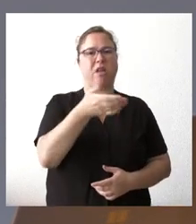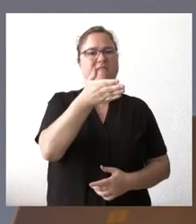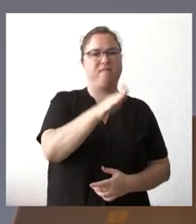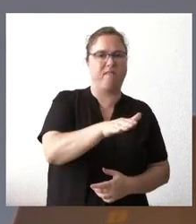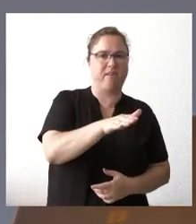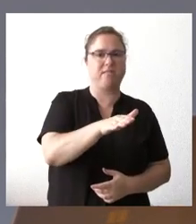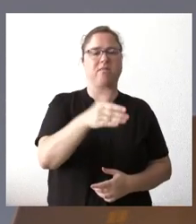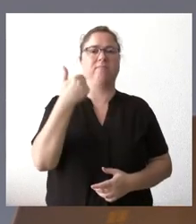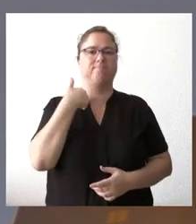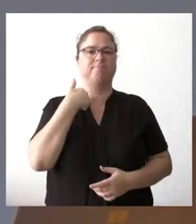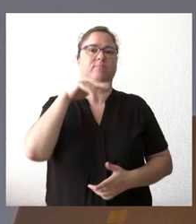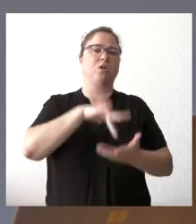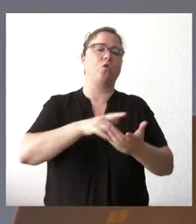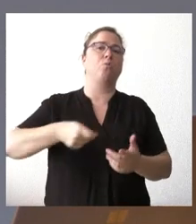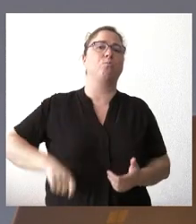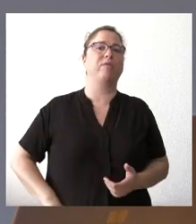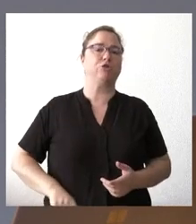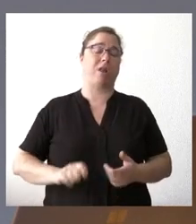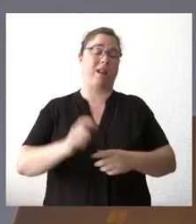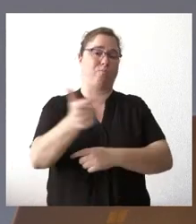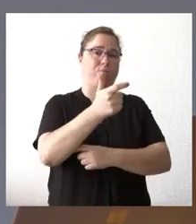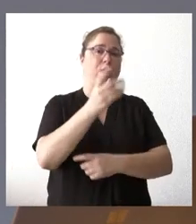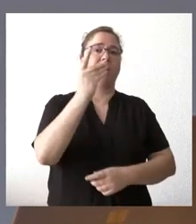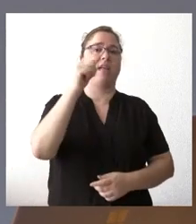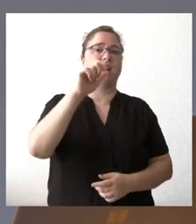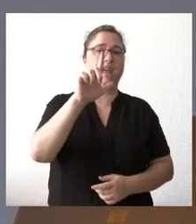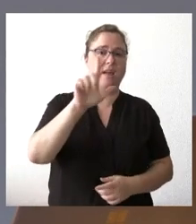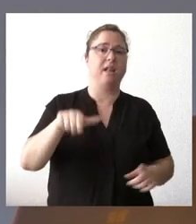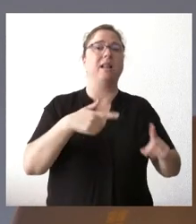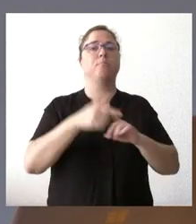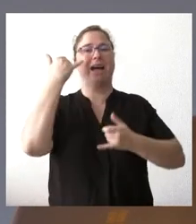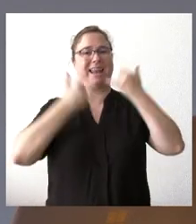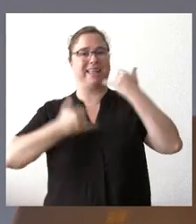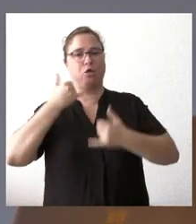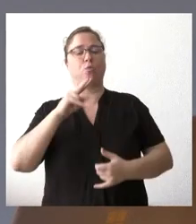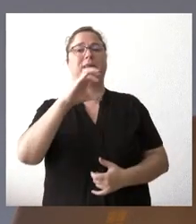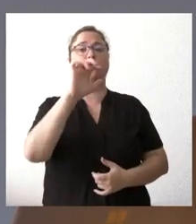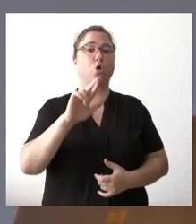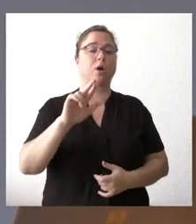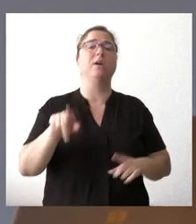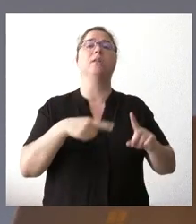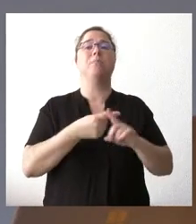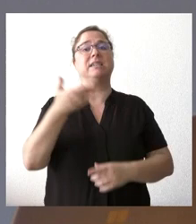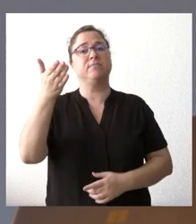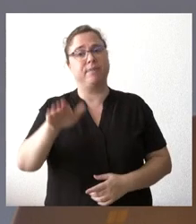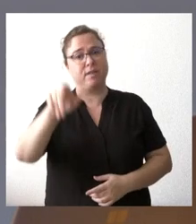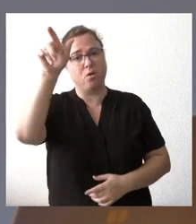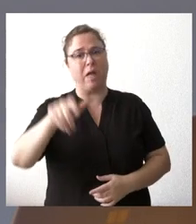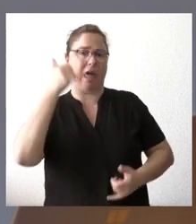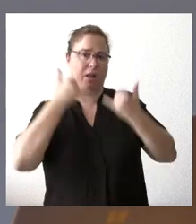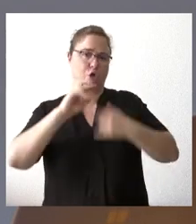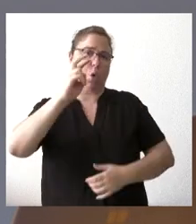integrante del operativo de incendios, Daniel Ullombara y del herido Víctor Domínguez y de los otros fallecidos, otros heridos